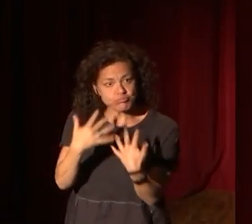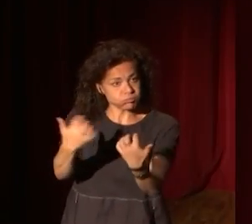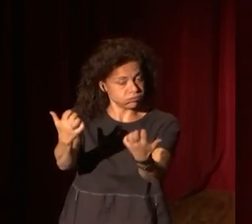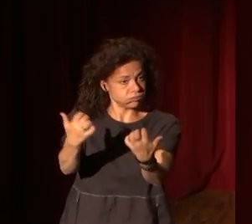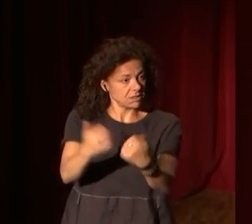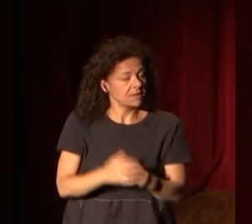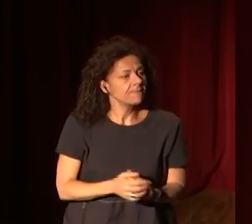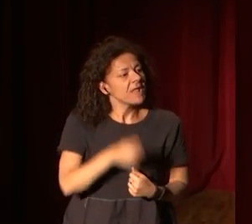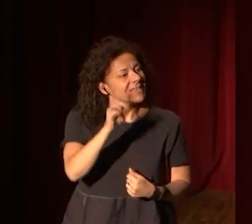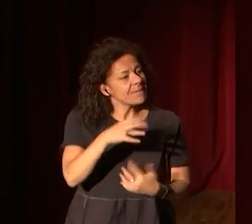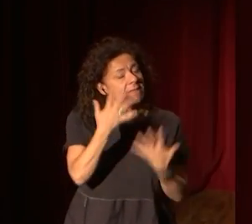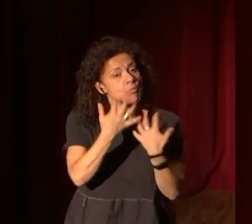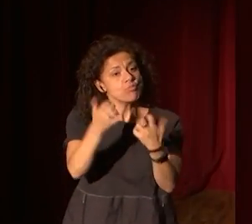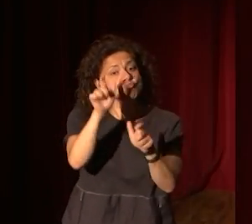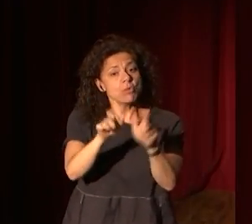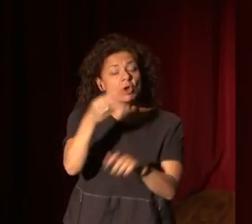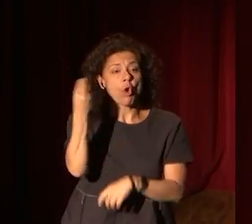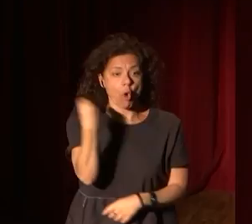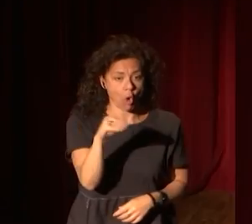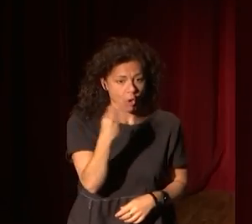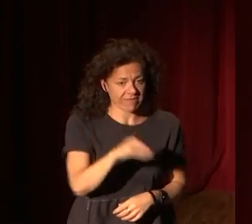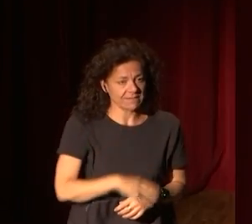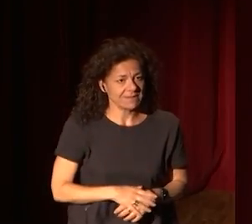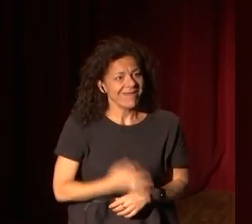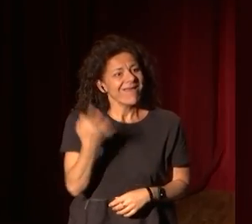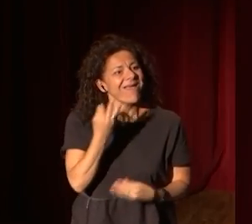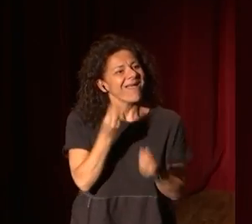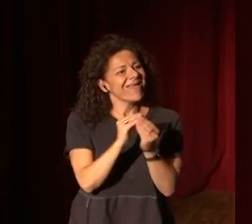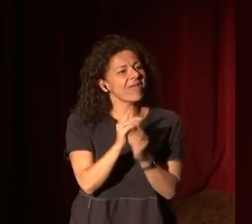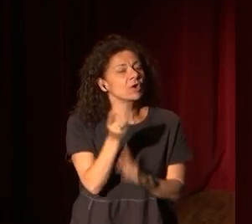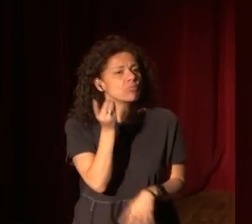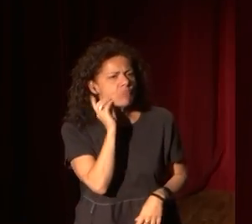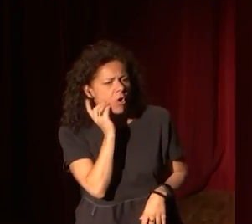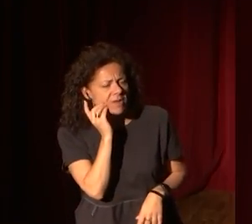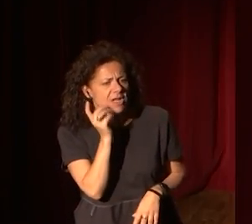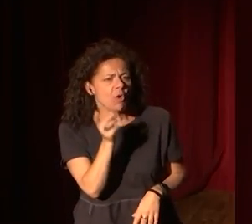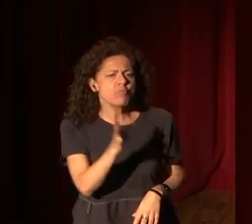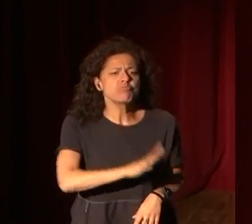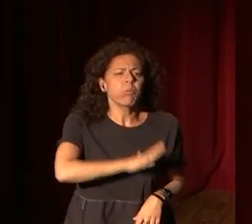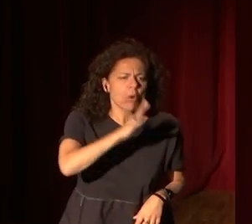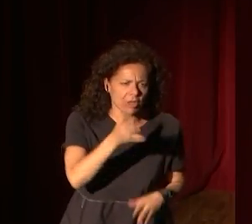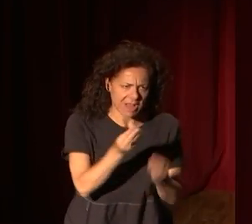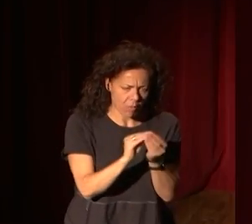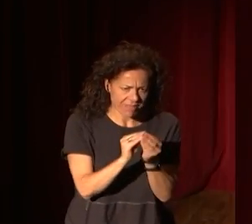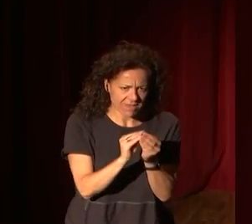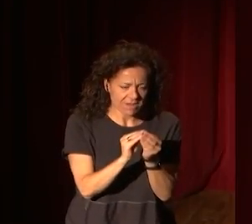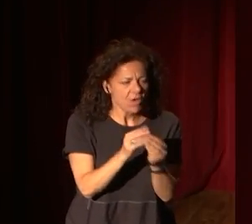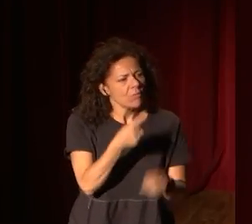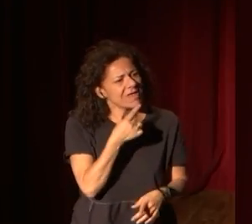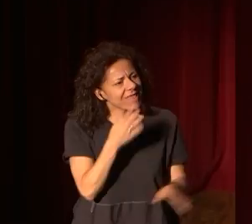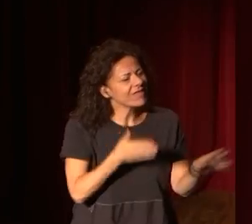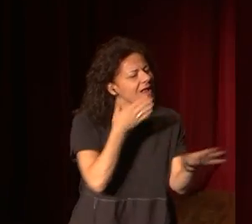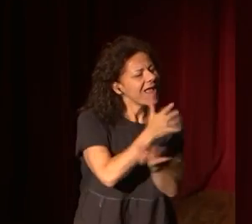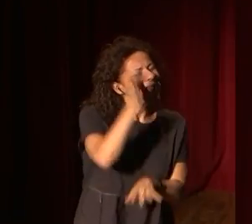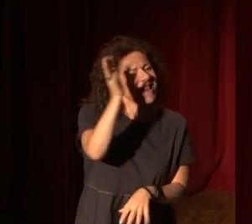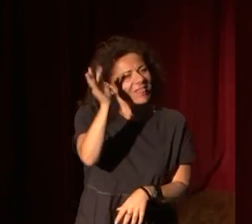público joven, voy a hablar de qué hacen con el móvil, por qué lo hacen, voy a hablar de quién va al cine, quién no va al